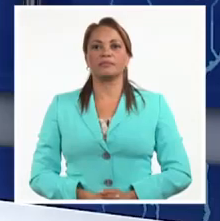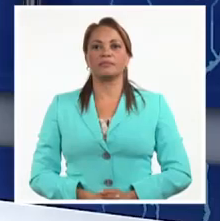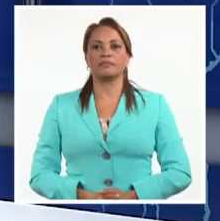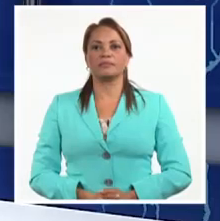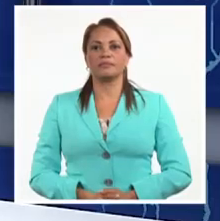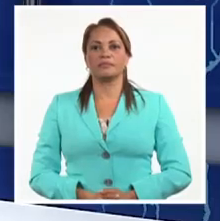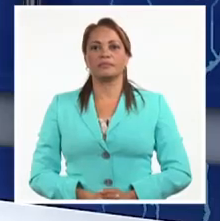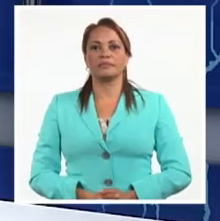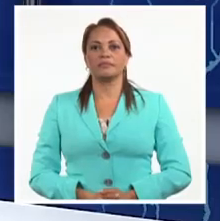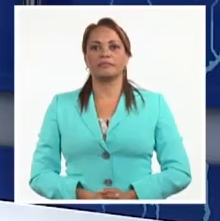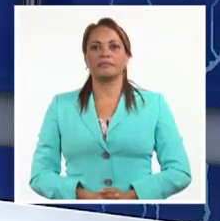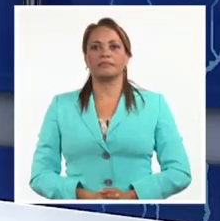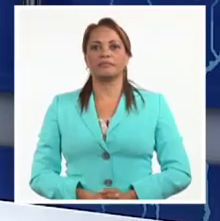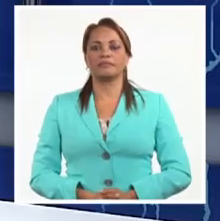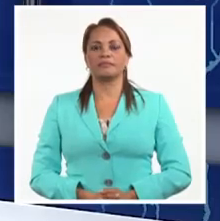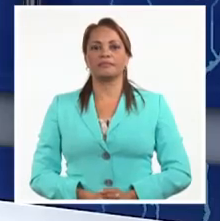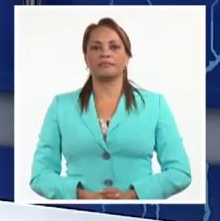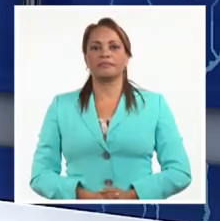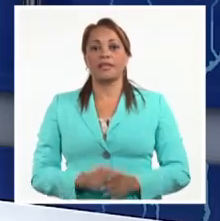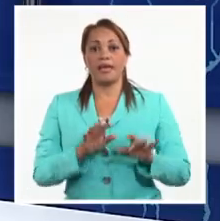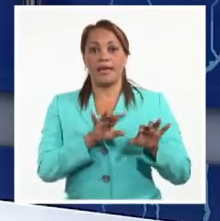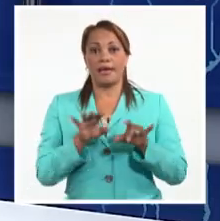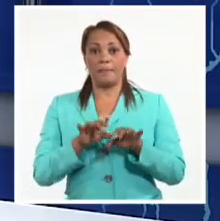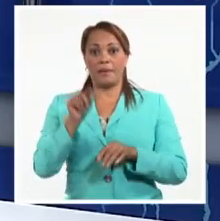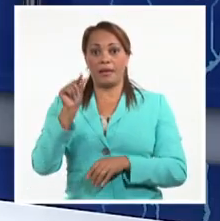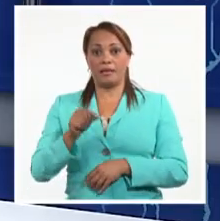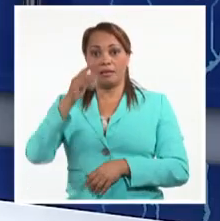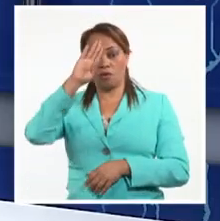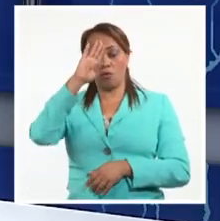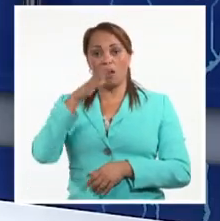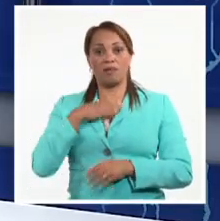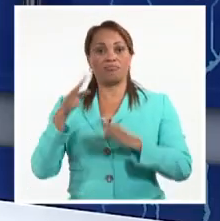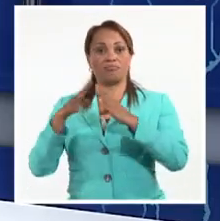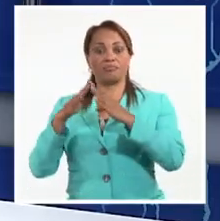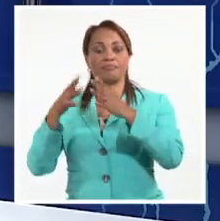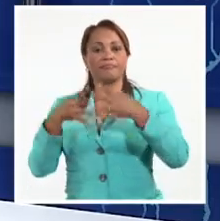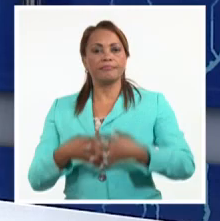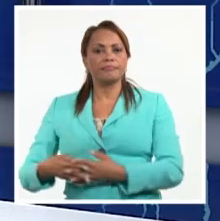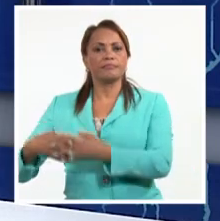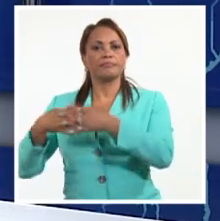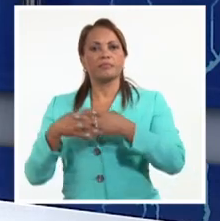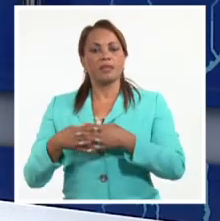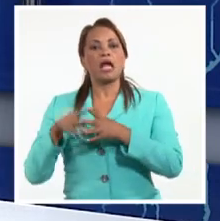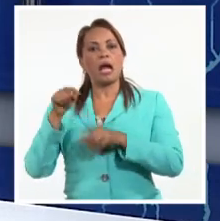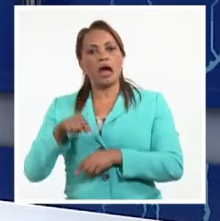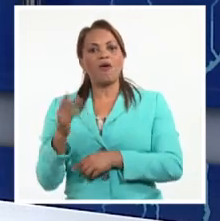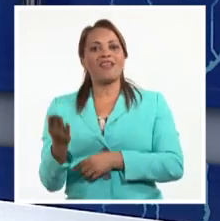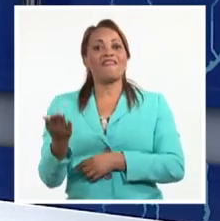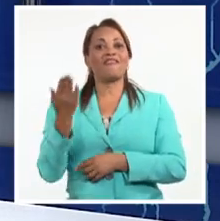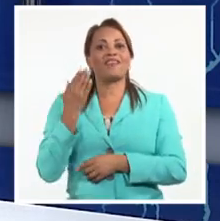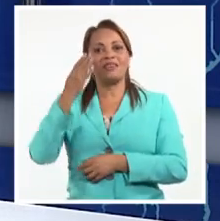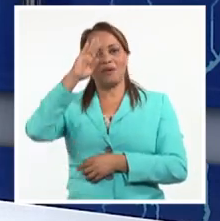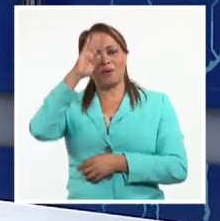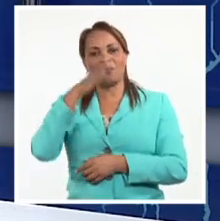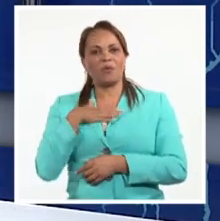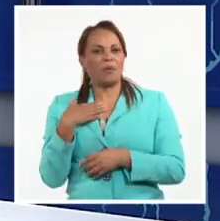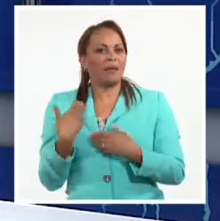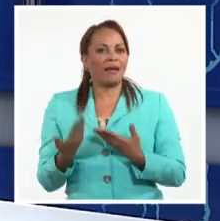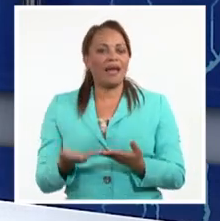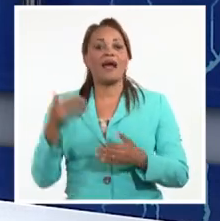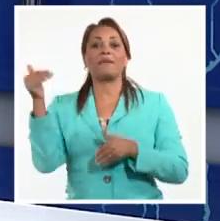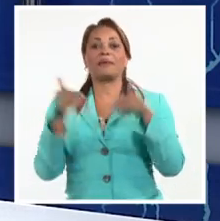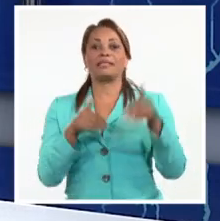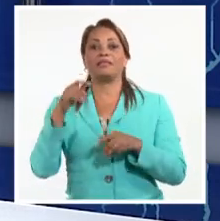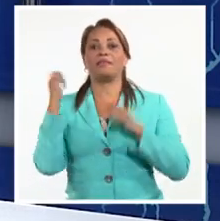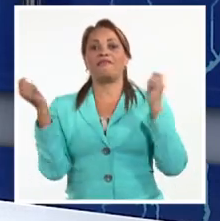El pianista cubano radicado en Estados Unidos, Nachito Herrera, está de regreso en Cuba para participar en el Festival